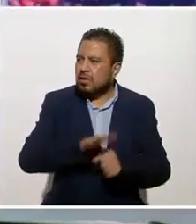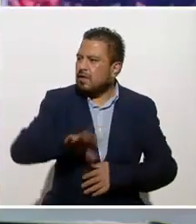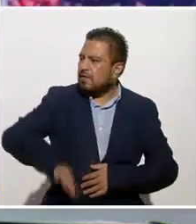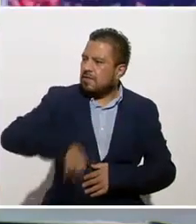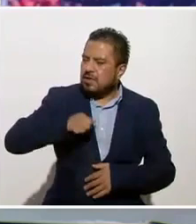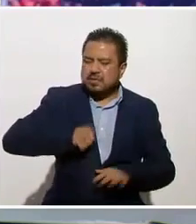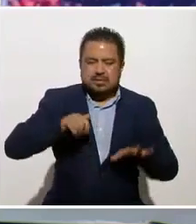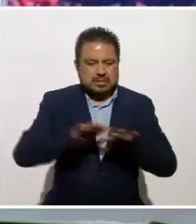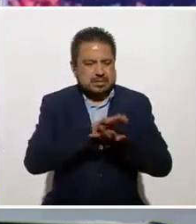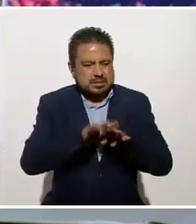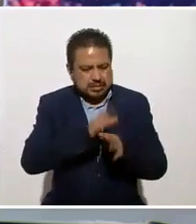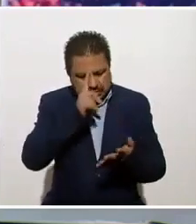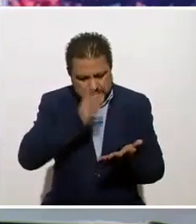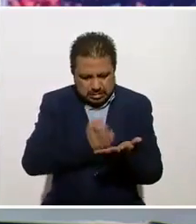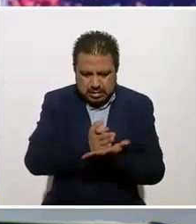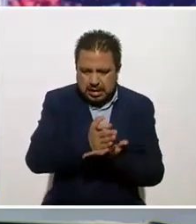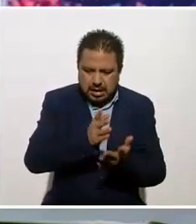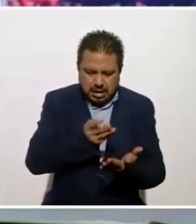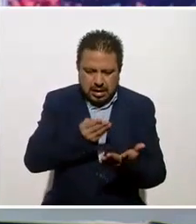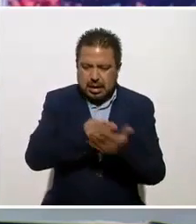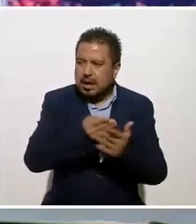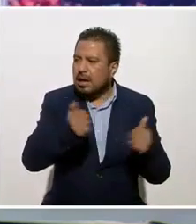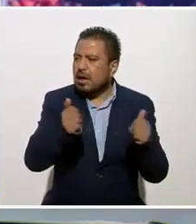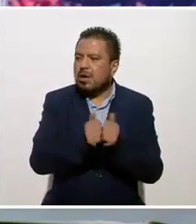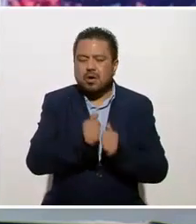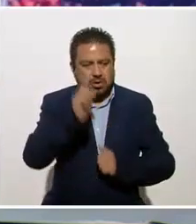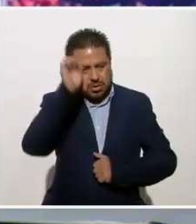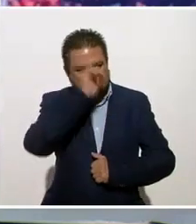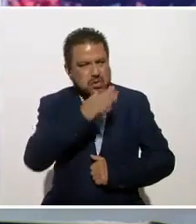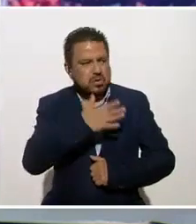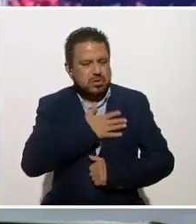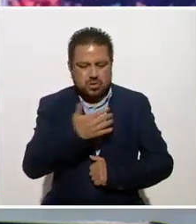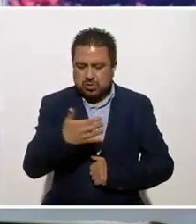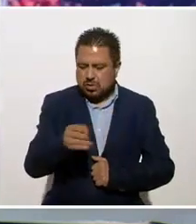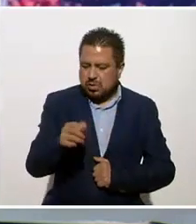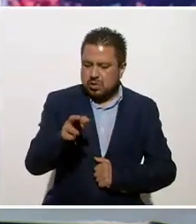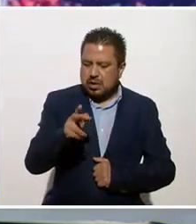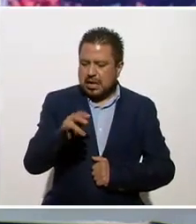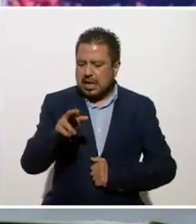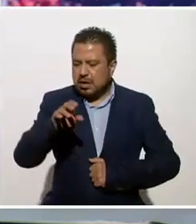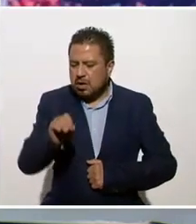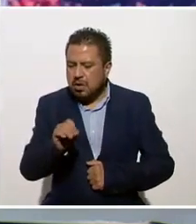movimiento, es a donde diriges. Vamos a ponerlo desde el punto de vista yogico, la energía.